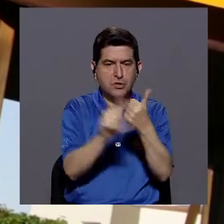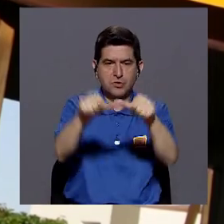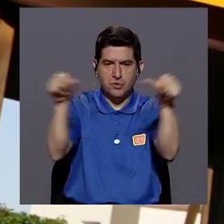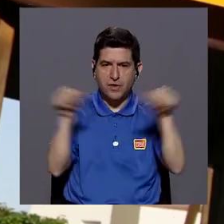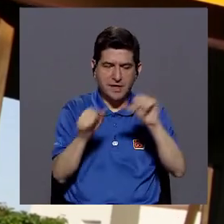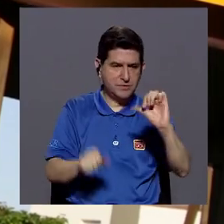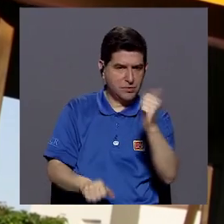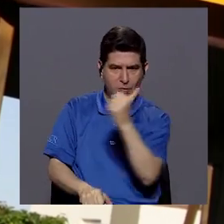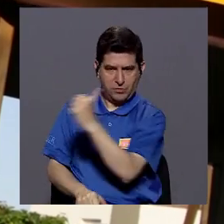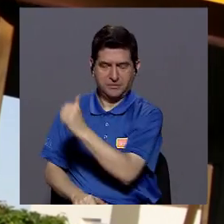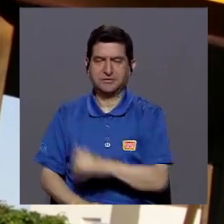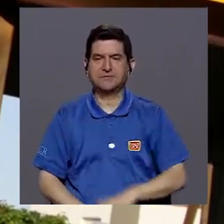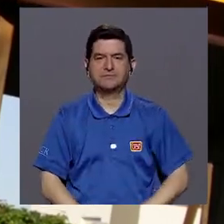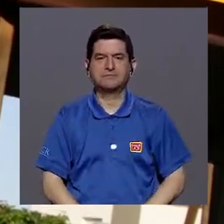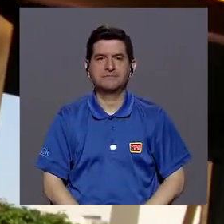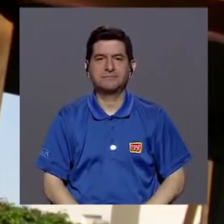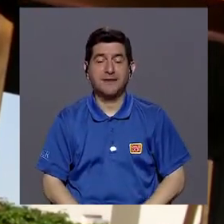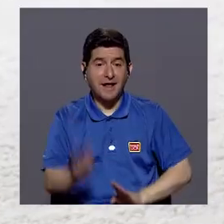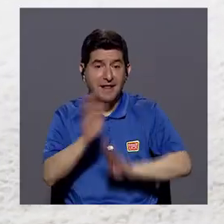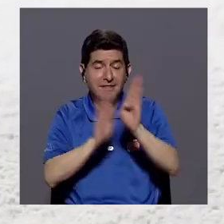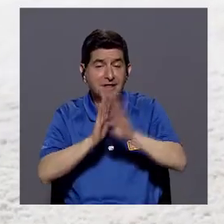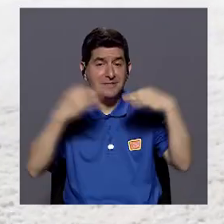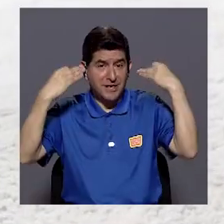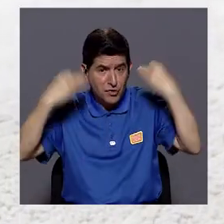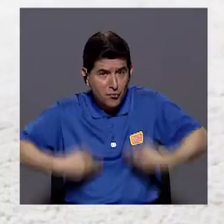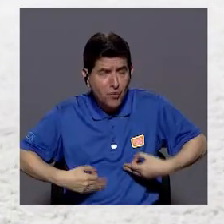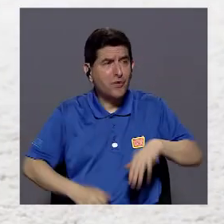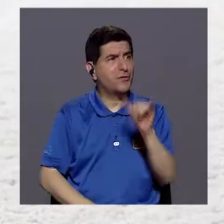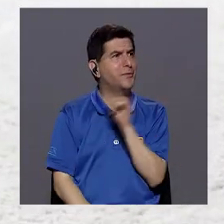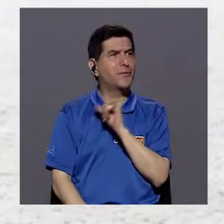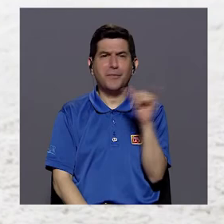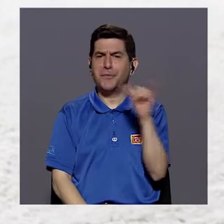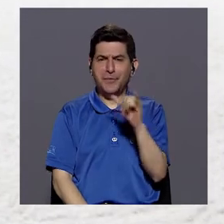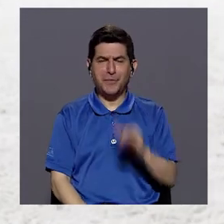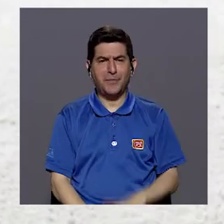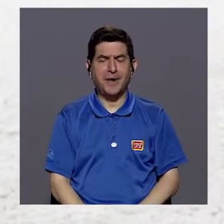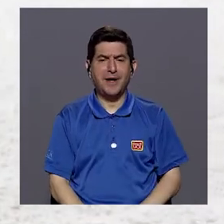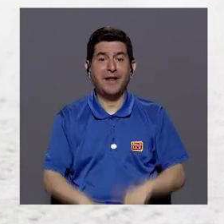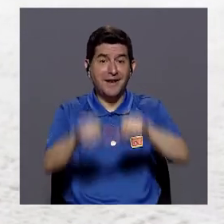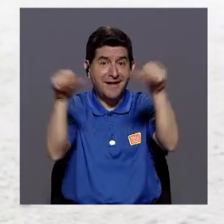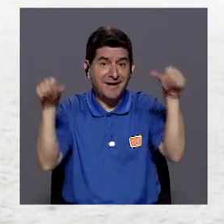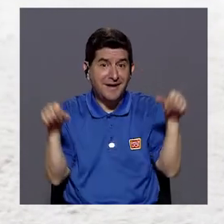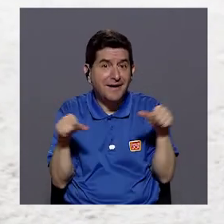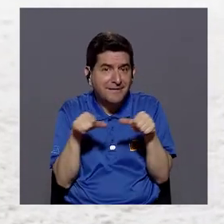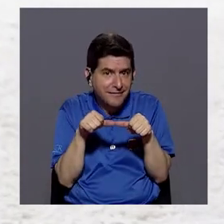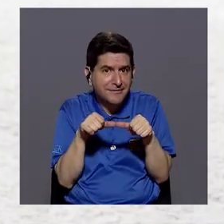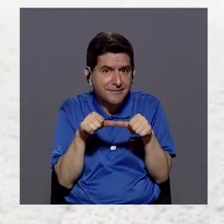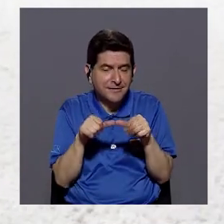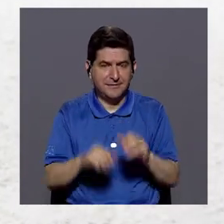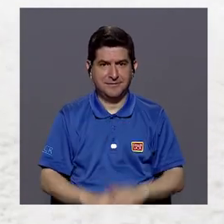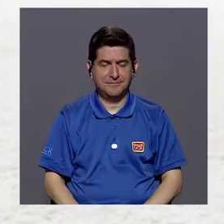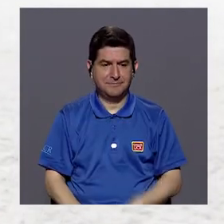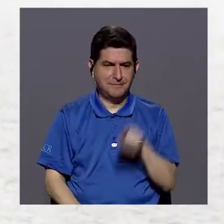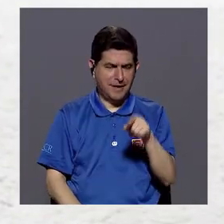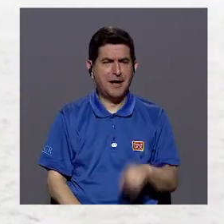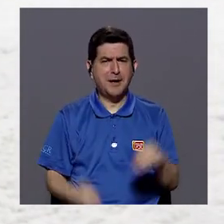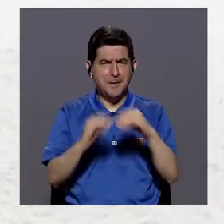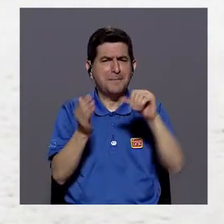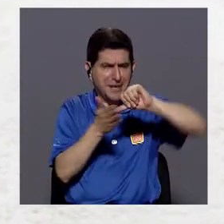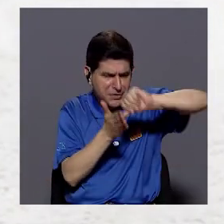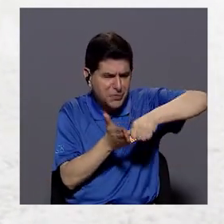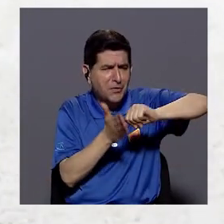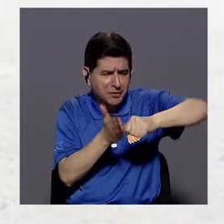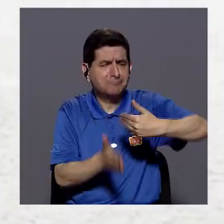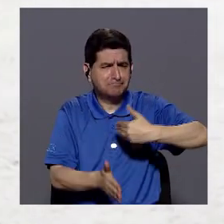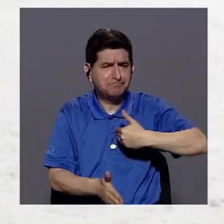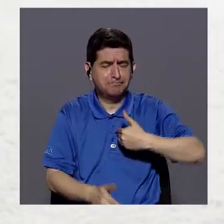las demás áreas. El desarrollo físico es como una de las áreas que se le ha dado más